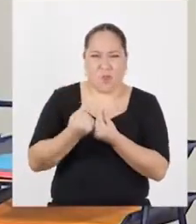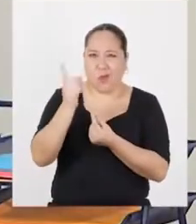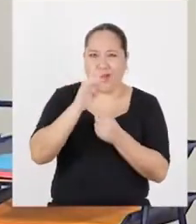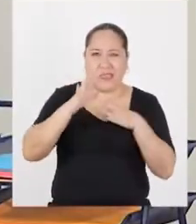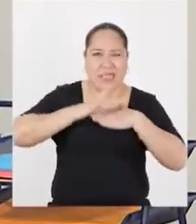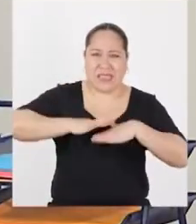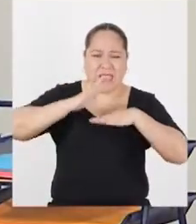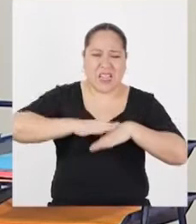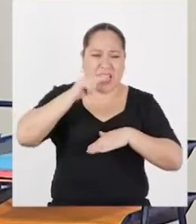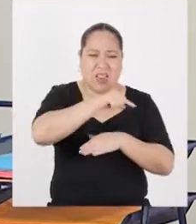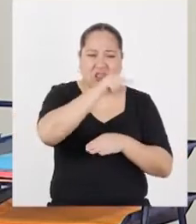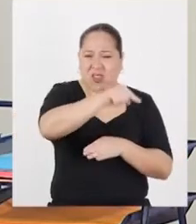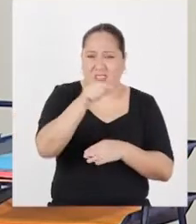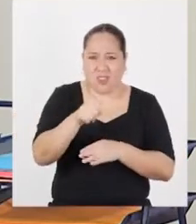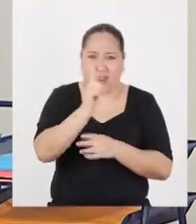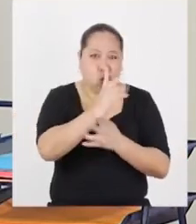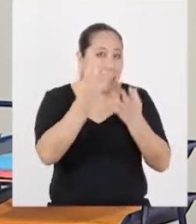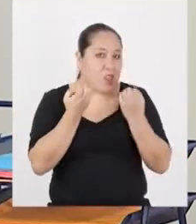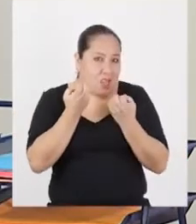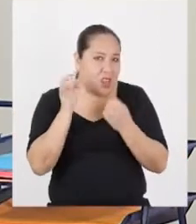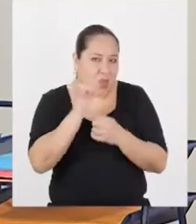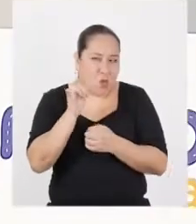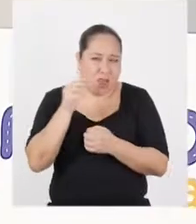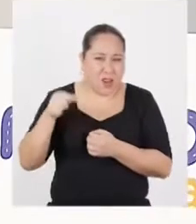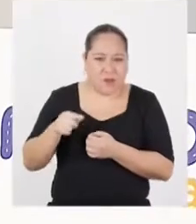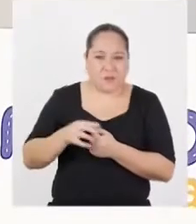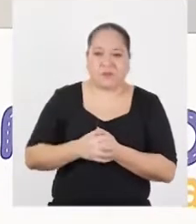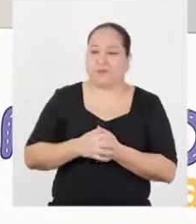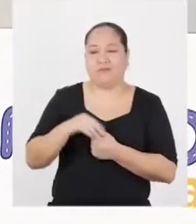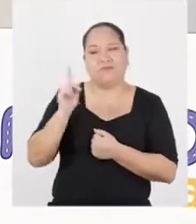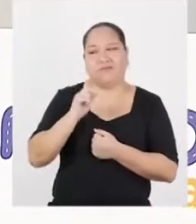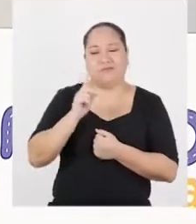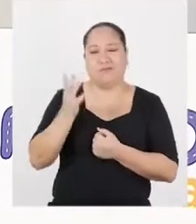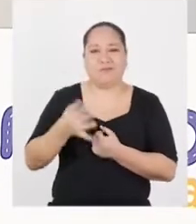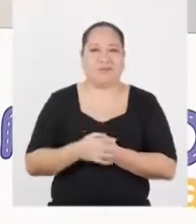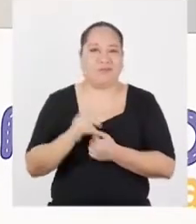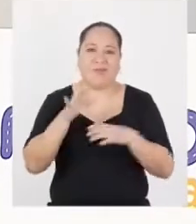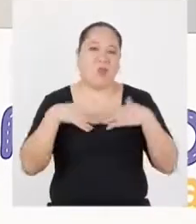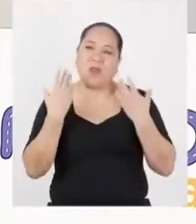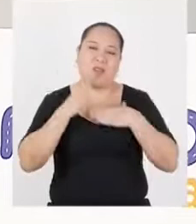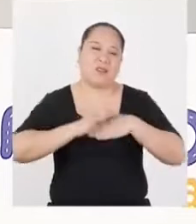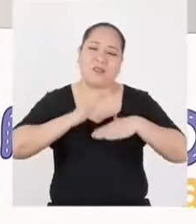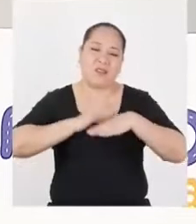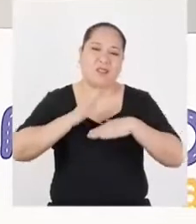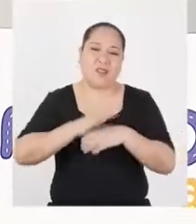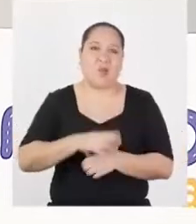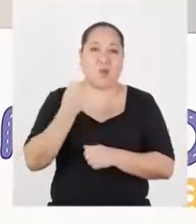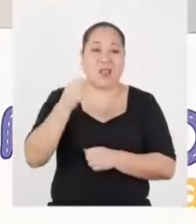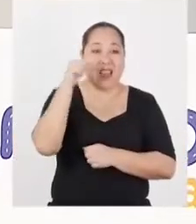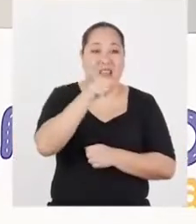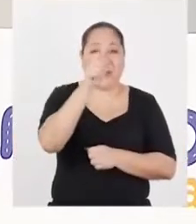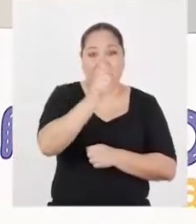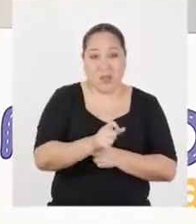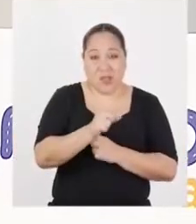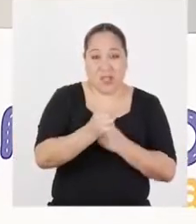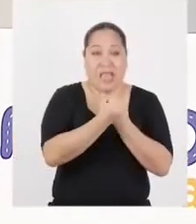tranquilo si alguno de ellos no actúa como desea el grupo? No, no, no puede quedarse tranquilo. Porque la